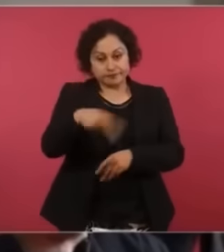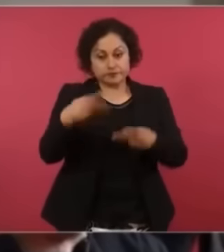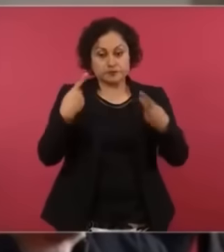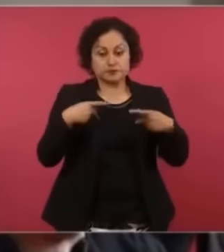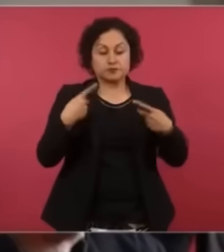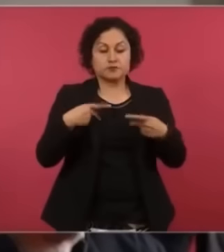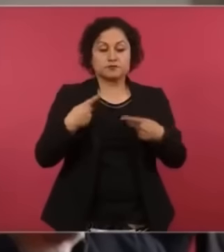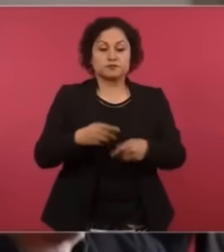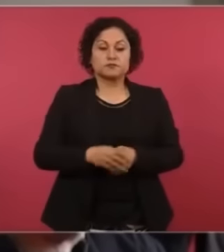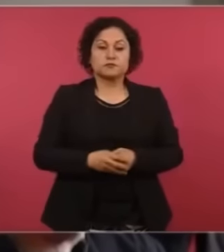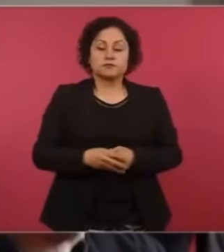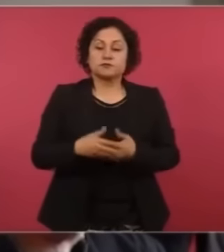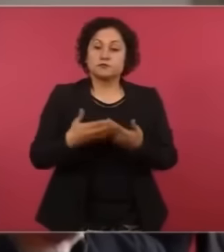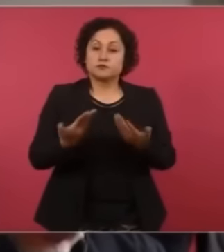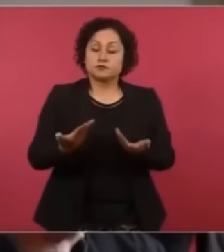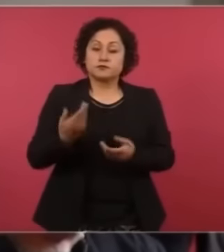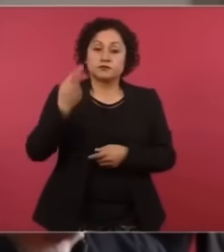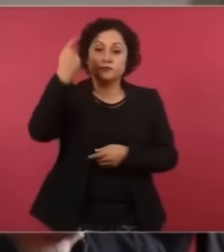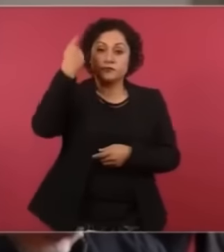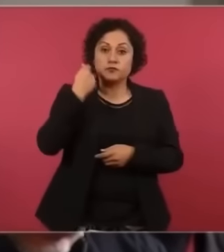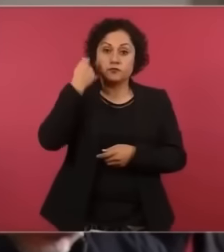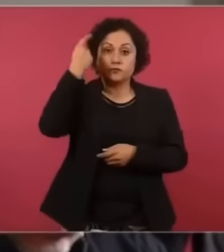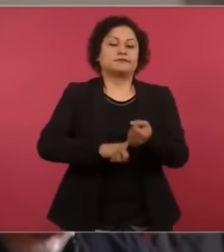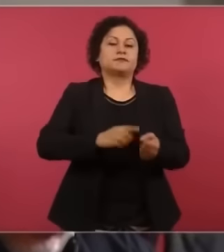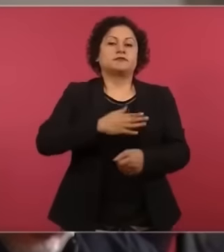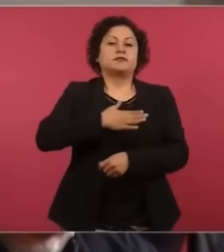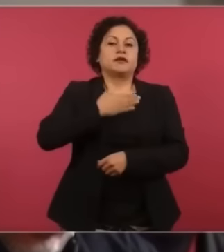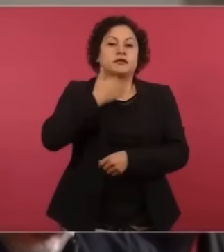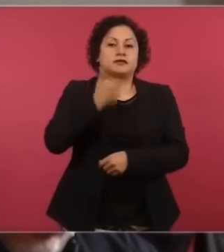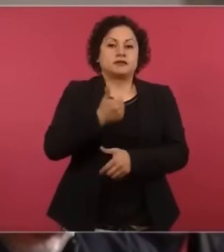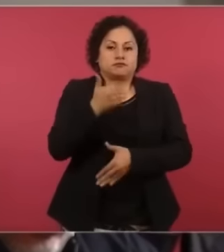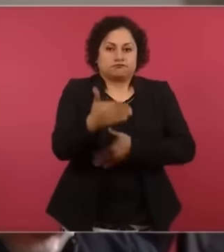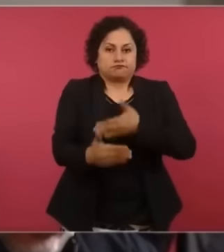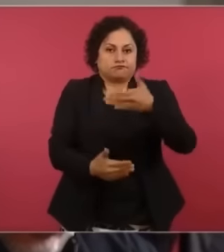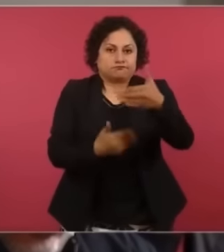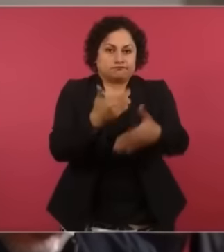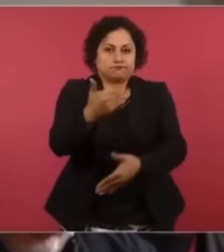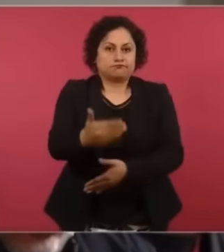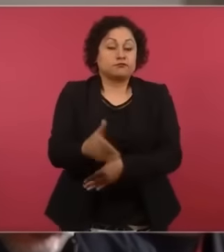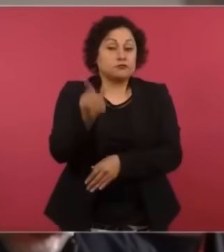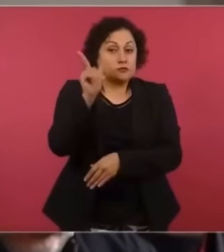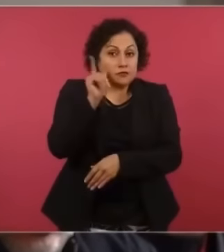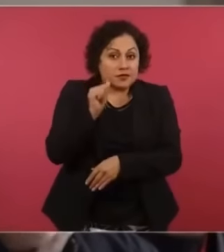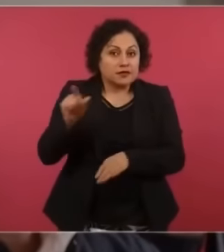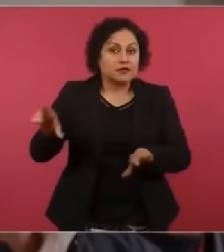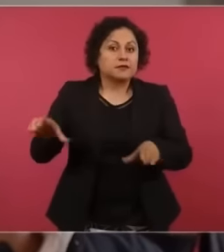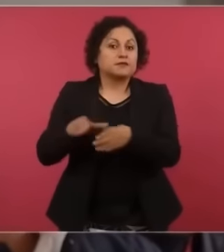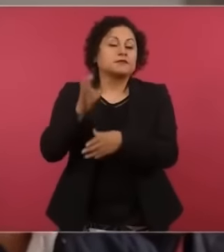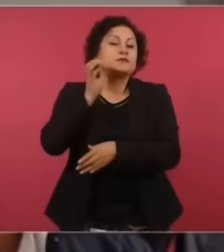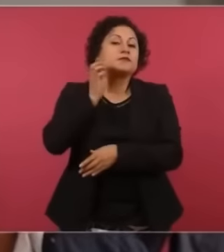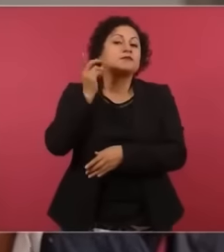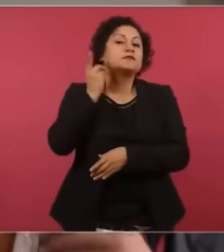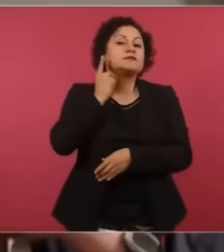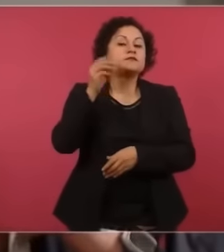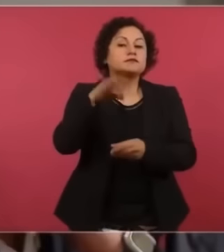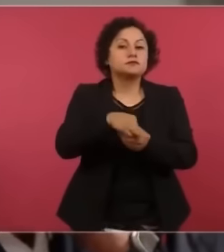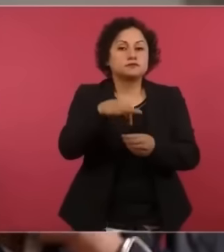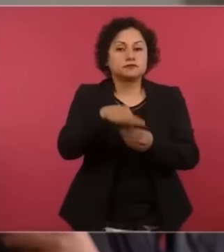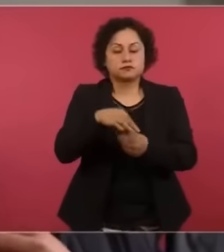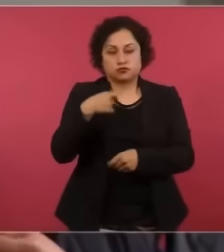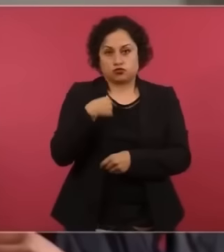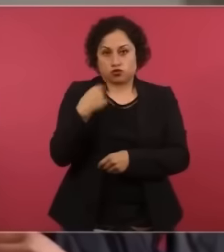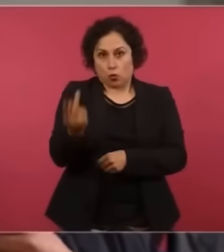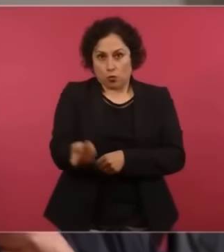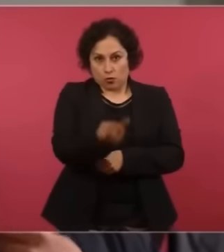del Fondo para Pensiones del Bienestar, presidente. Le pregunto también ante la proximidad del día